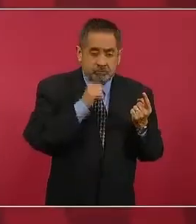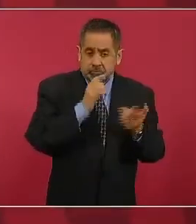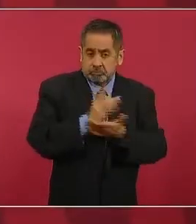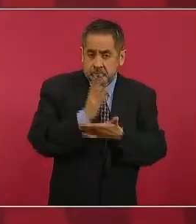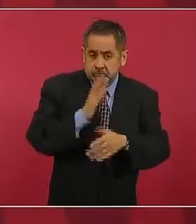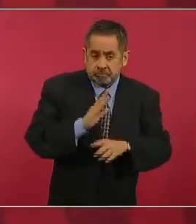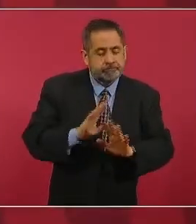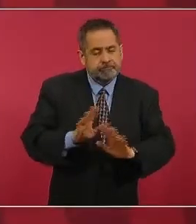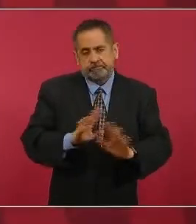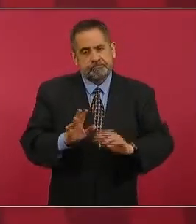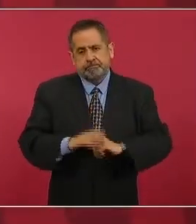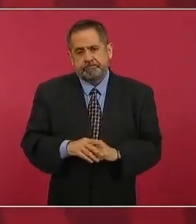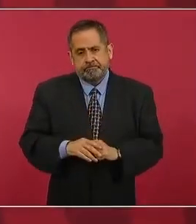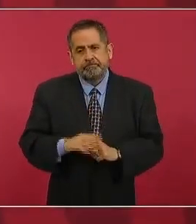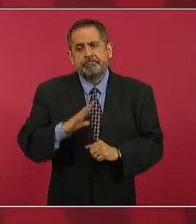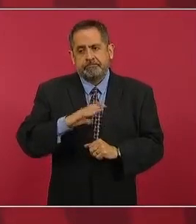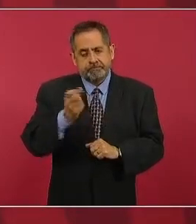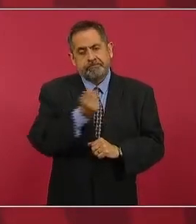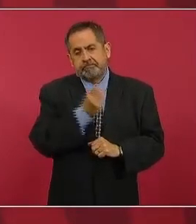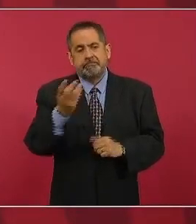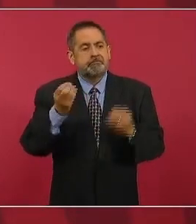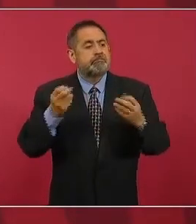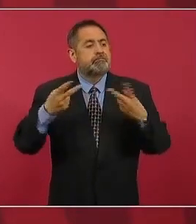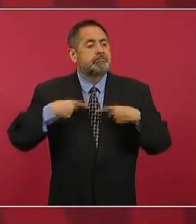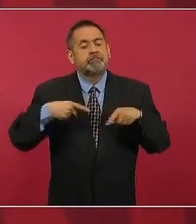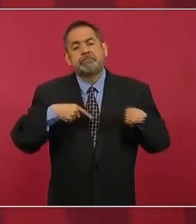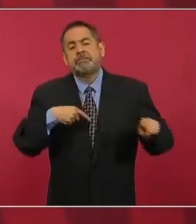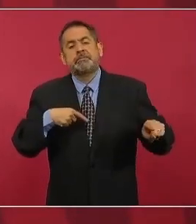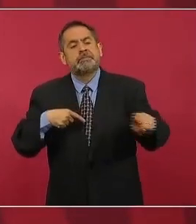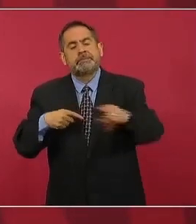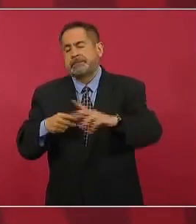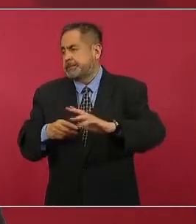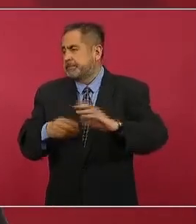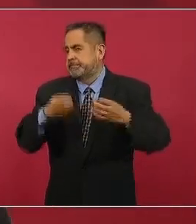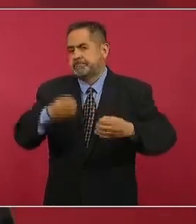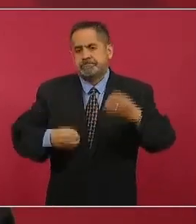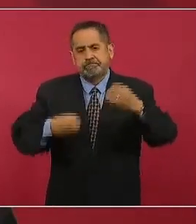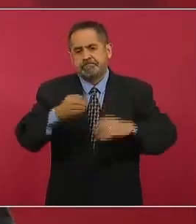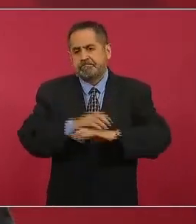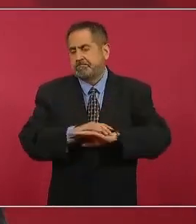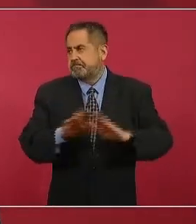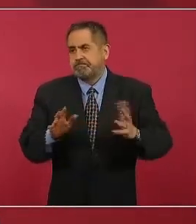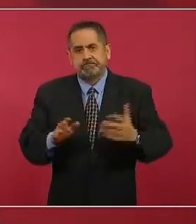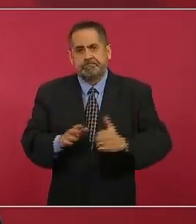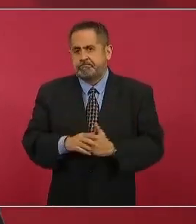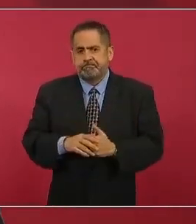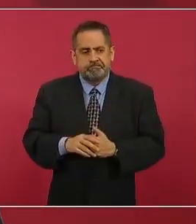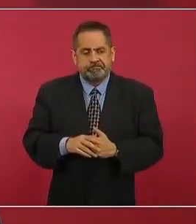y hay muchos que sólo este actúan